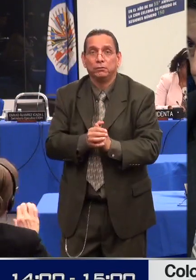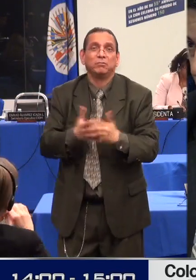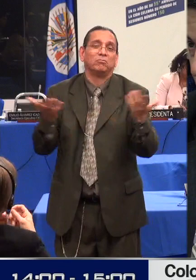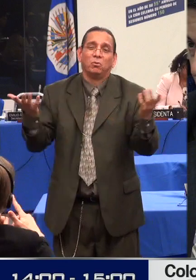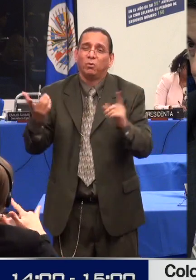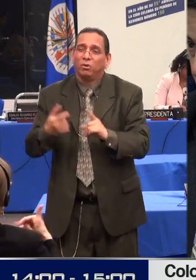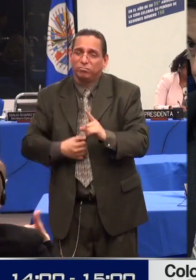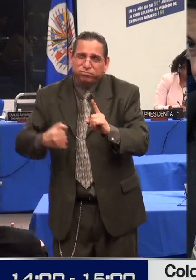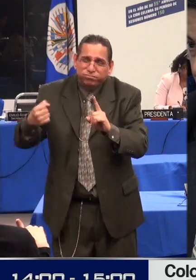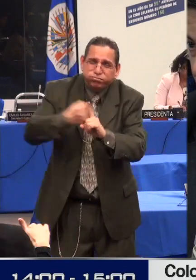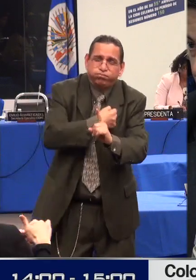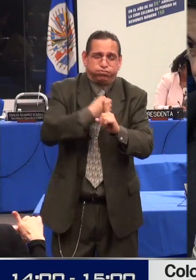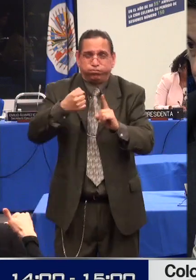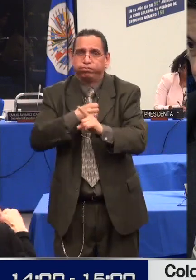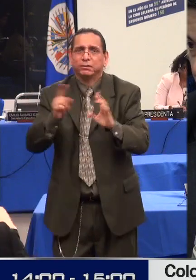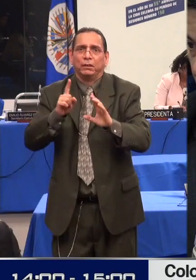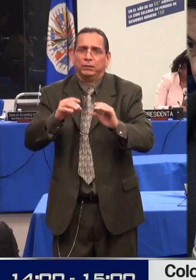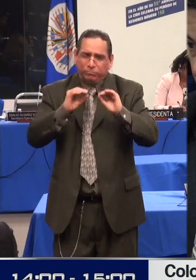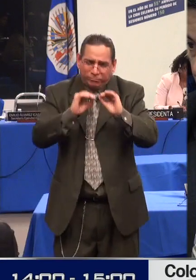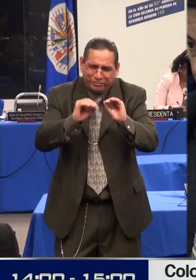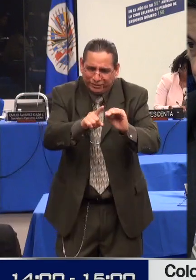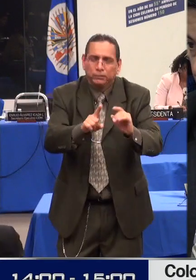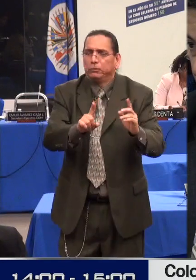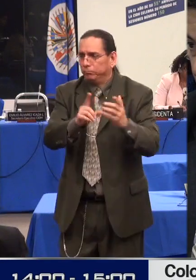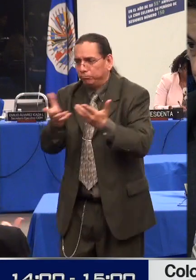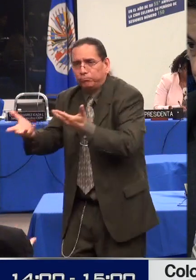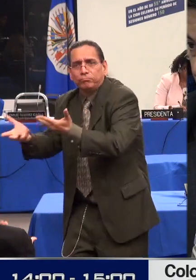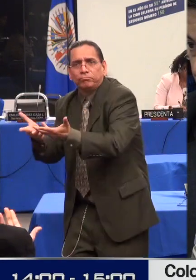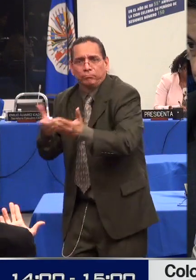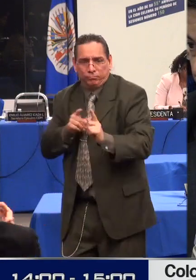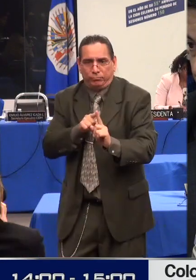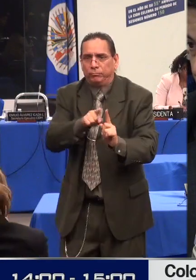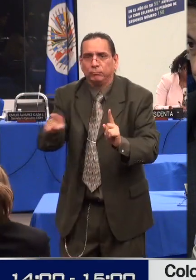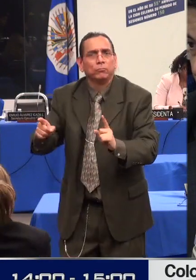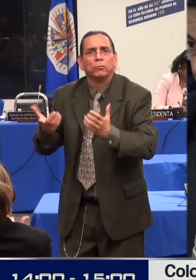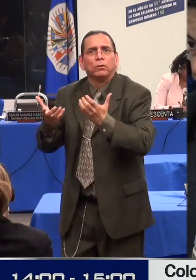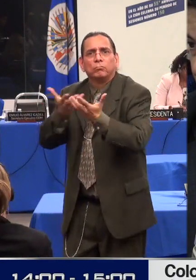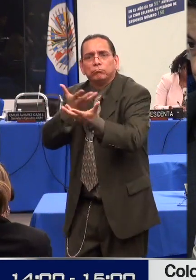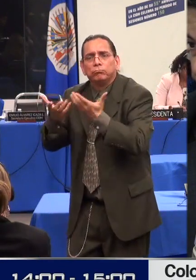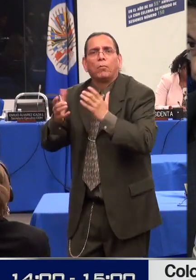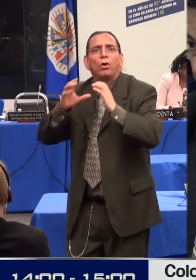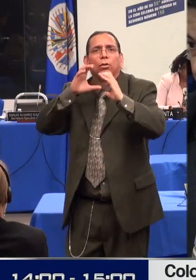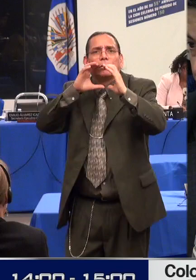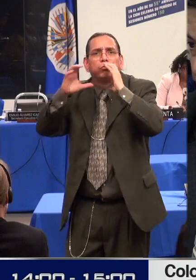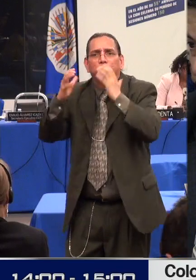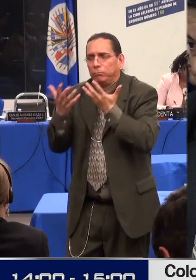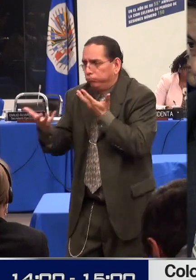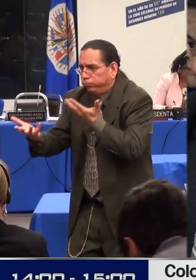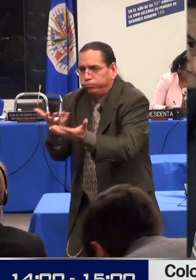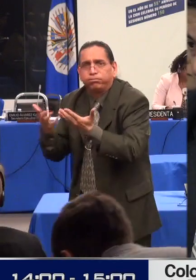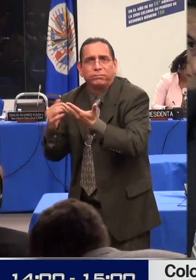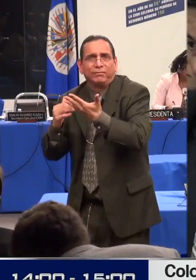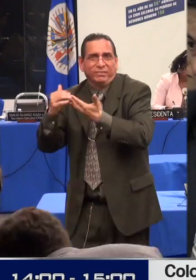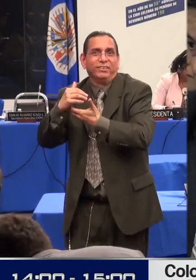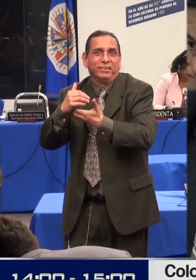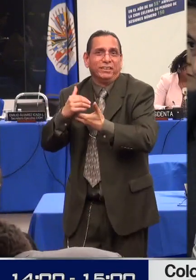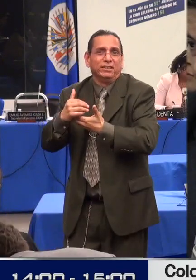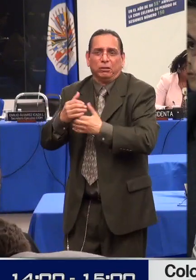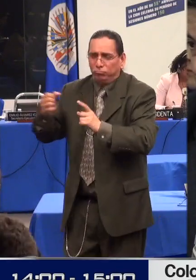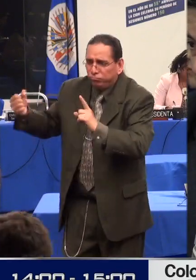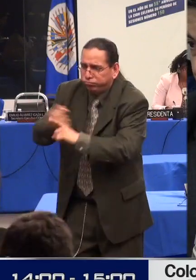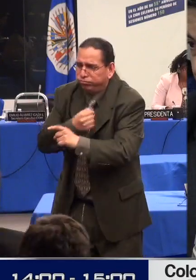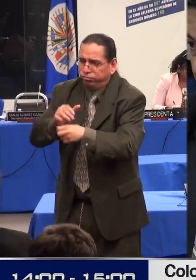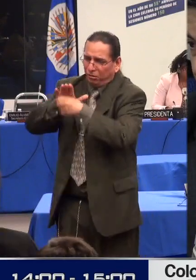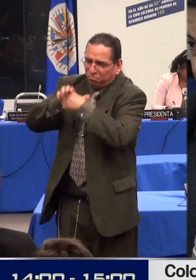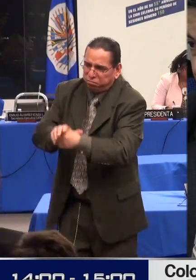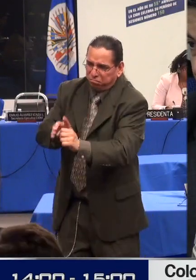La Ley 16.18, de igual forma, también ha planteado que los programas de salud sexual y reproductiva